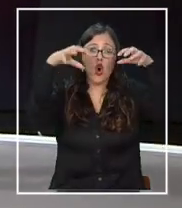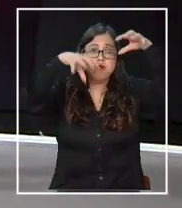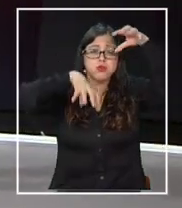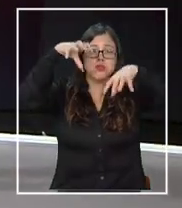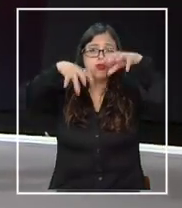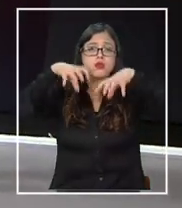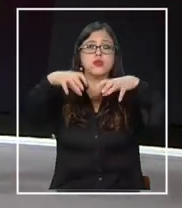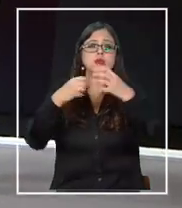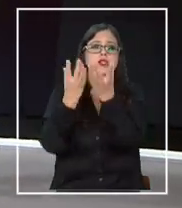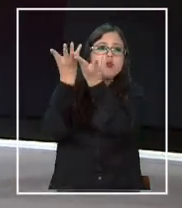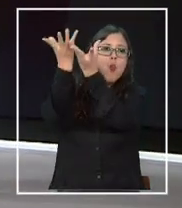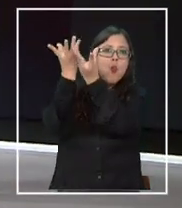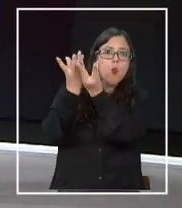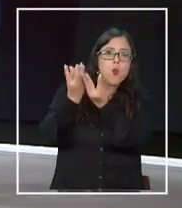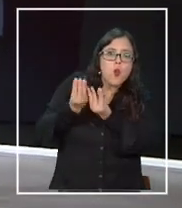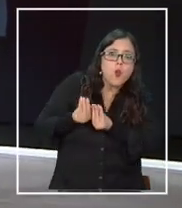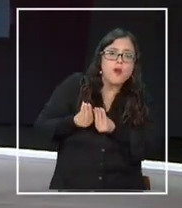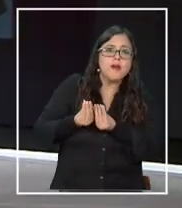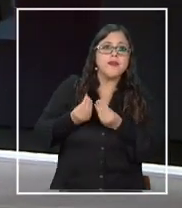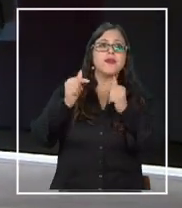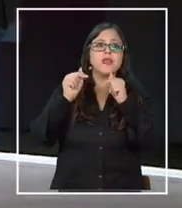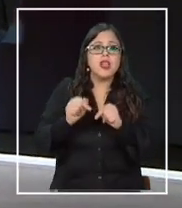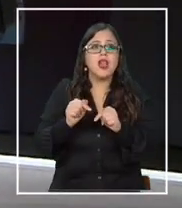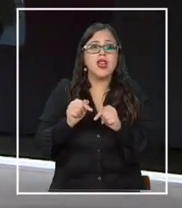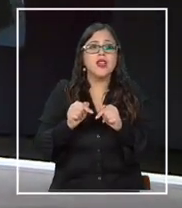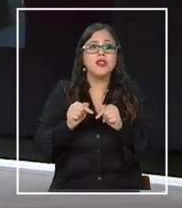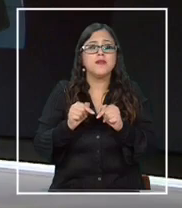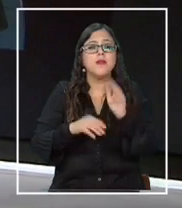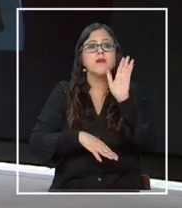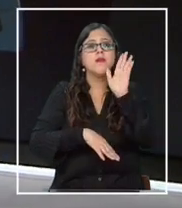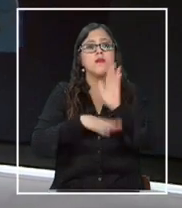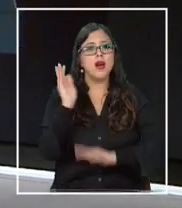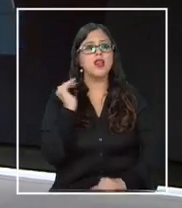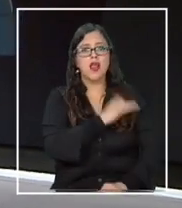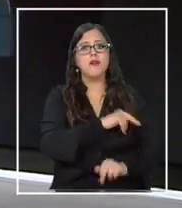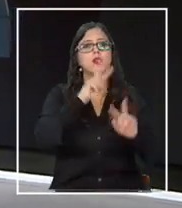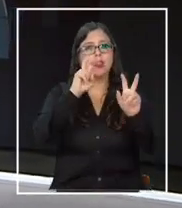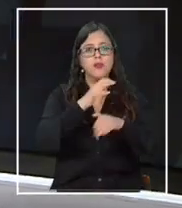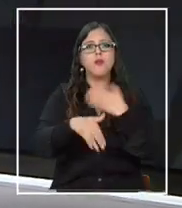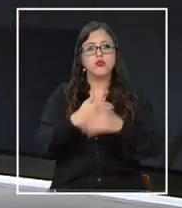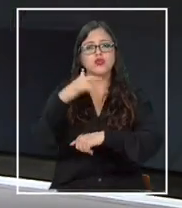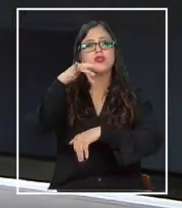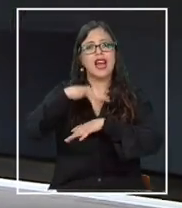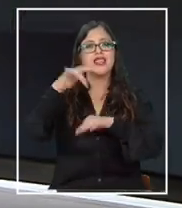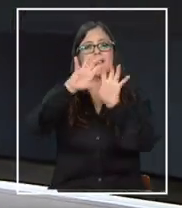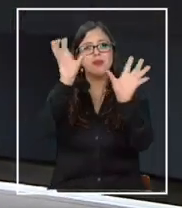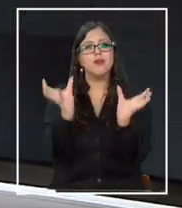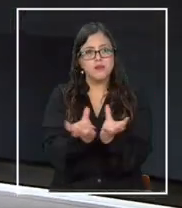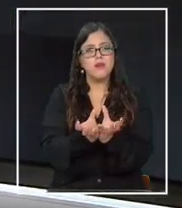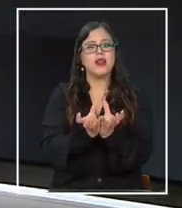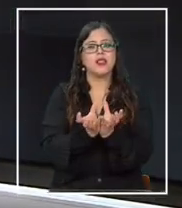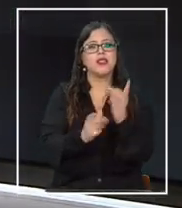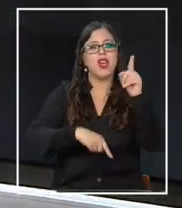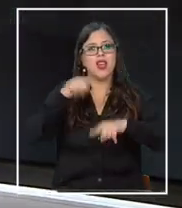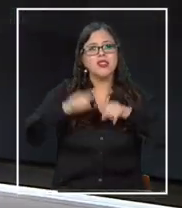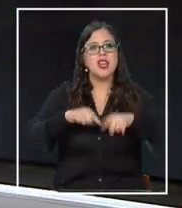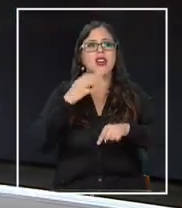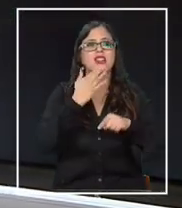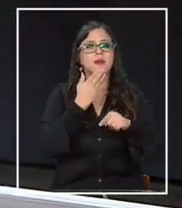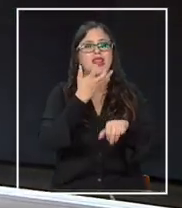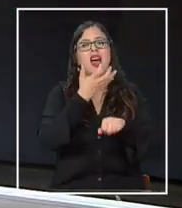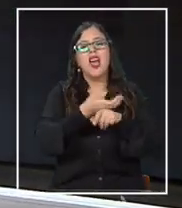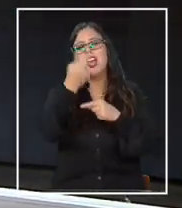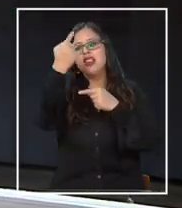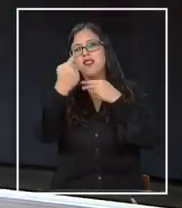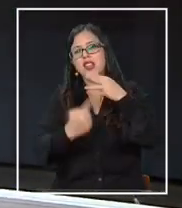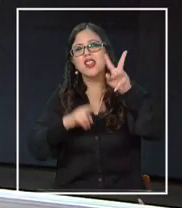evidentemente contribuye a acelerar todo el proceso de calentamiento que ya está viviendo nuestro planeta. Hay otras aristas también. Se arma todo un